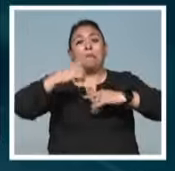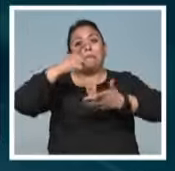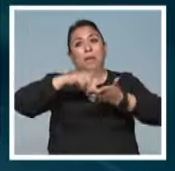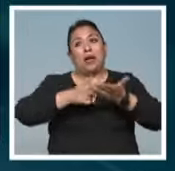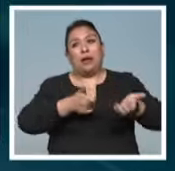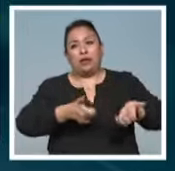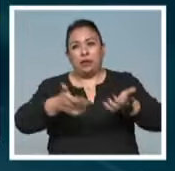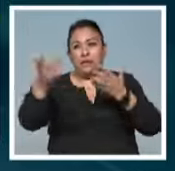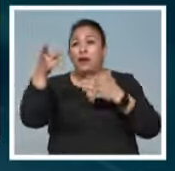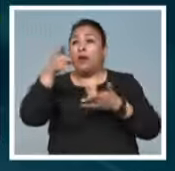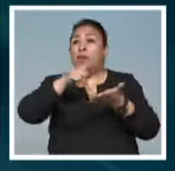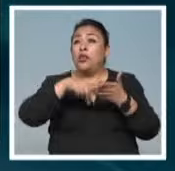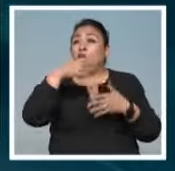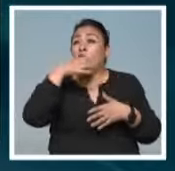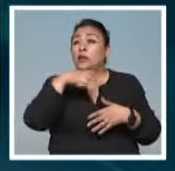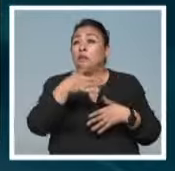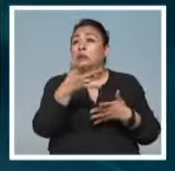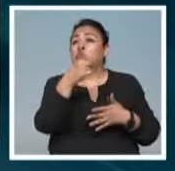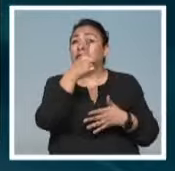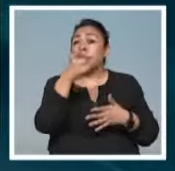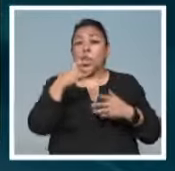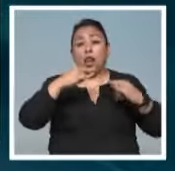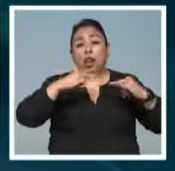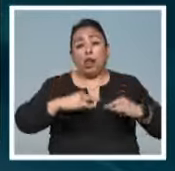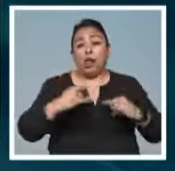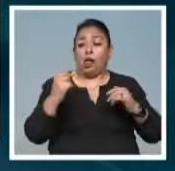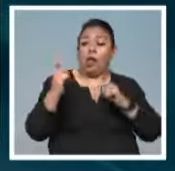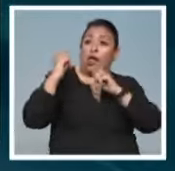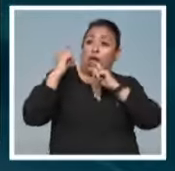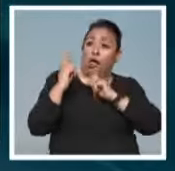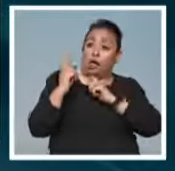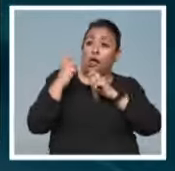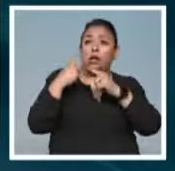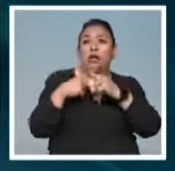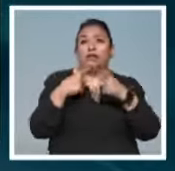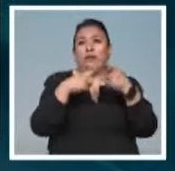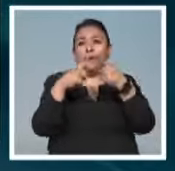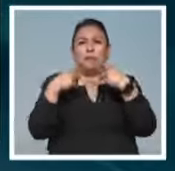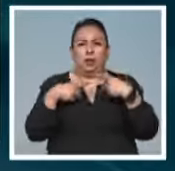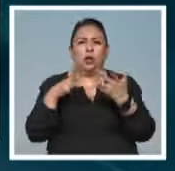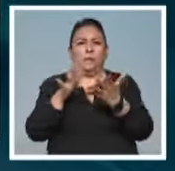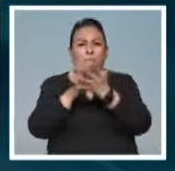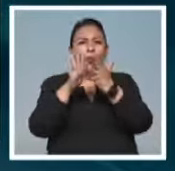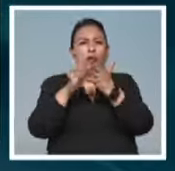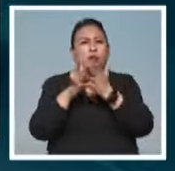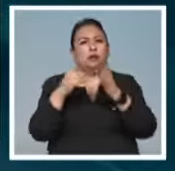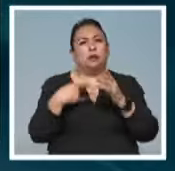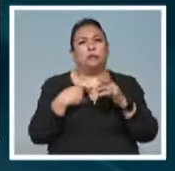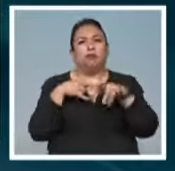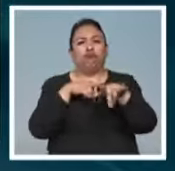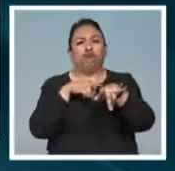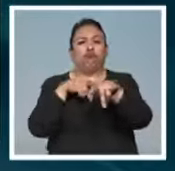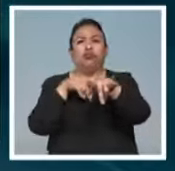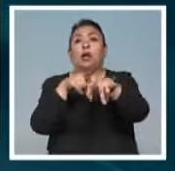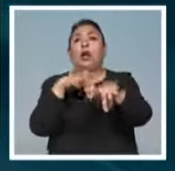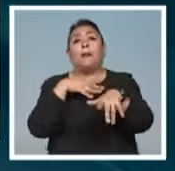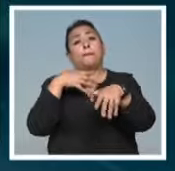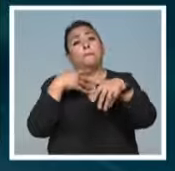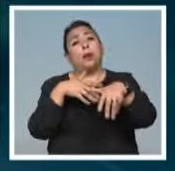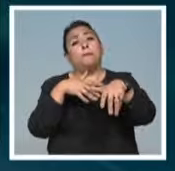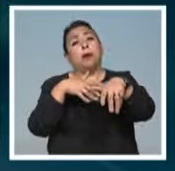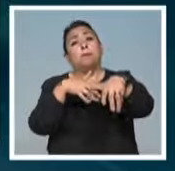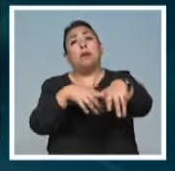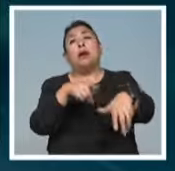esta festividad, cerca de 100 Mikoshi son llevados en los hombros por una multitud de participantes en una impresionante procesión